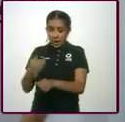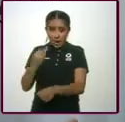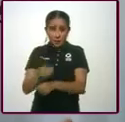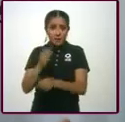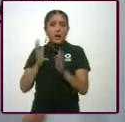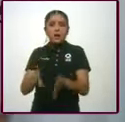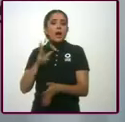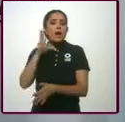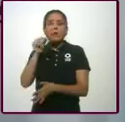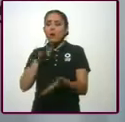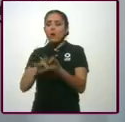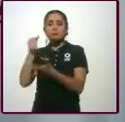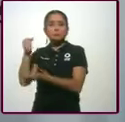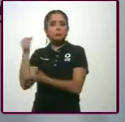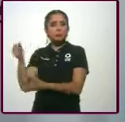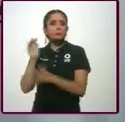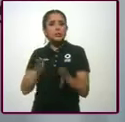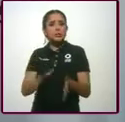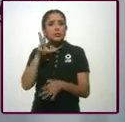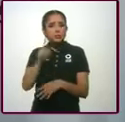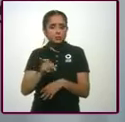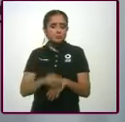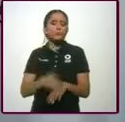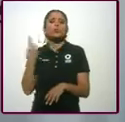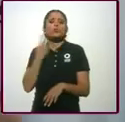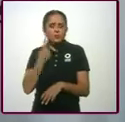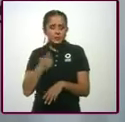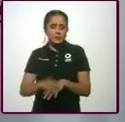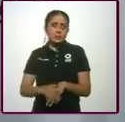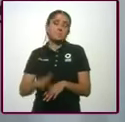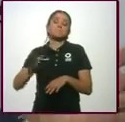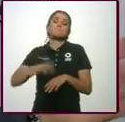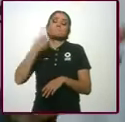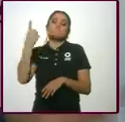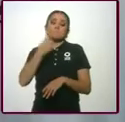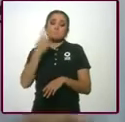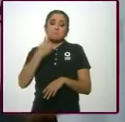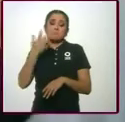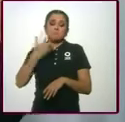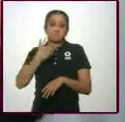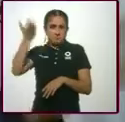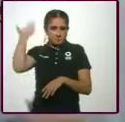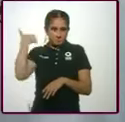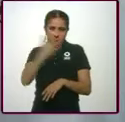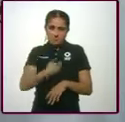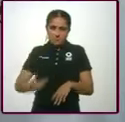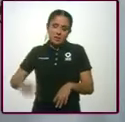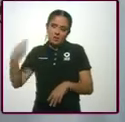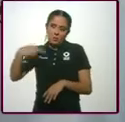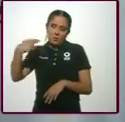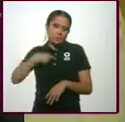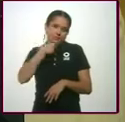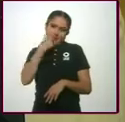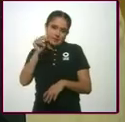¿Por qué? Porque manejaron uno de los presidentes, que no hay que decir sus nombres,